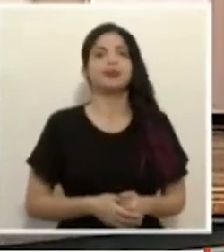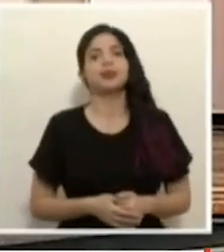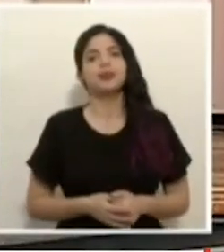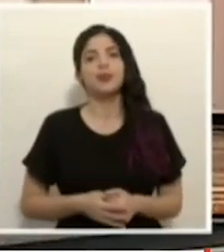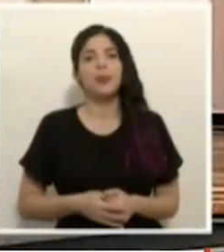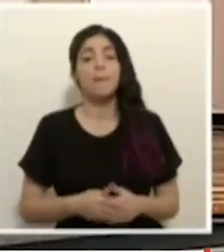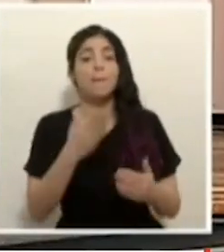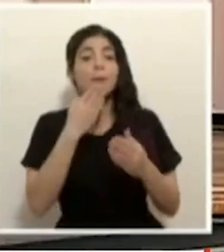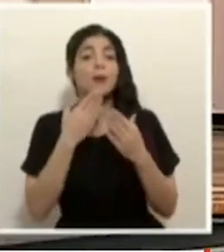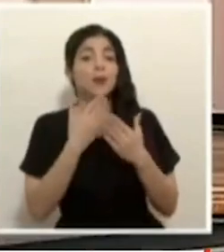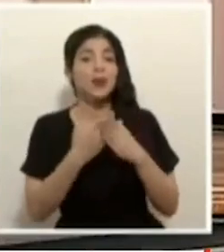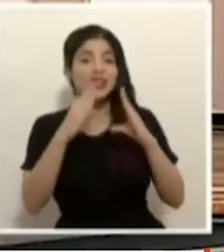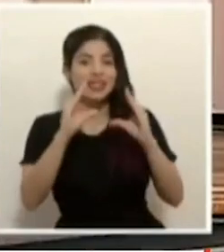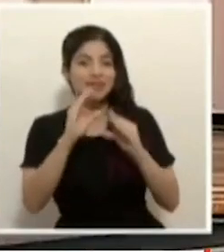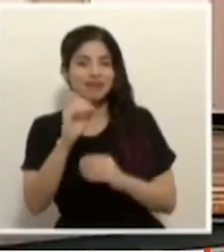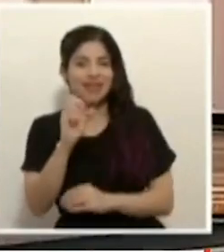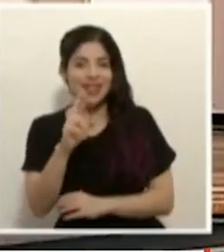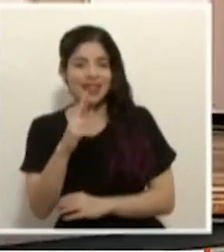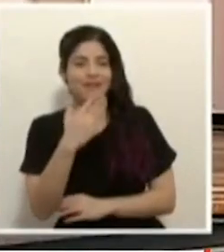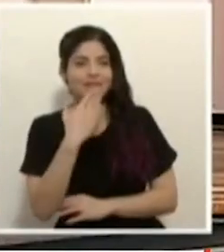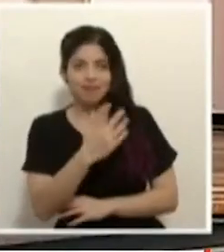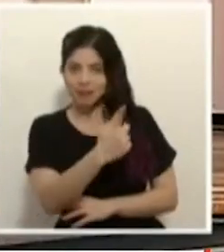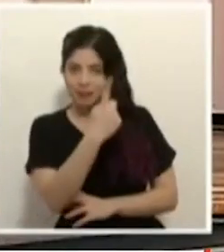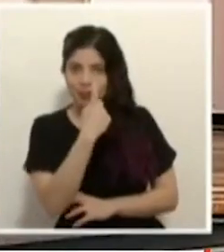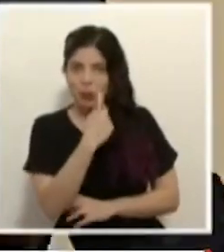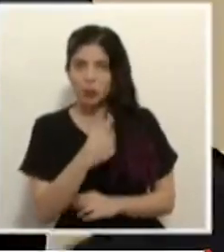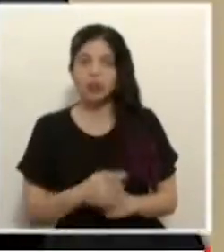buenas tardes muchas gracias por su pregunta